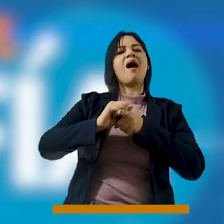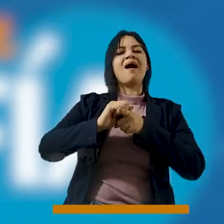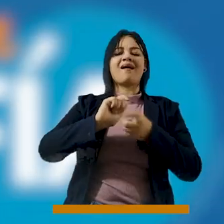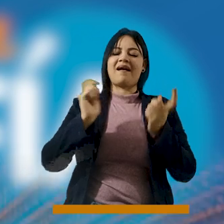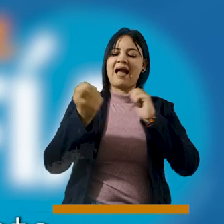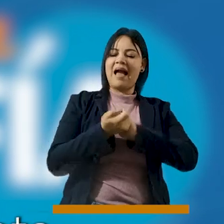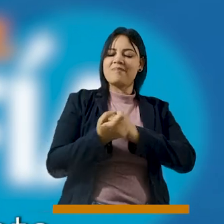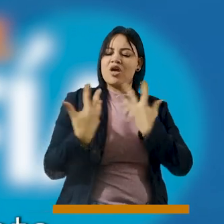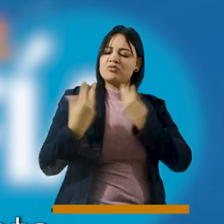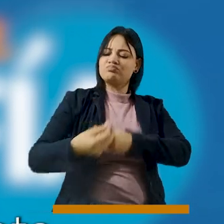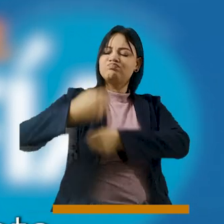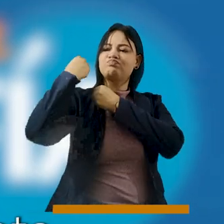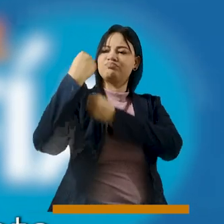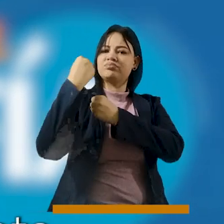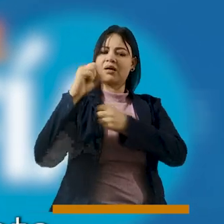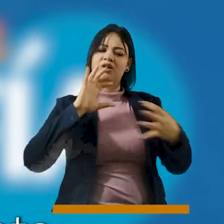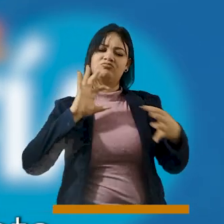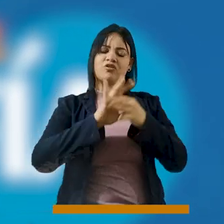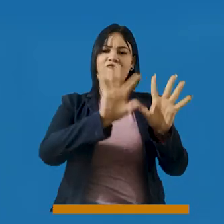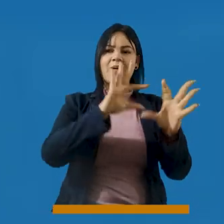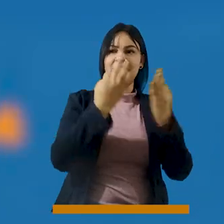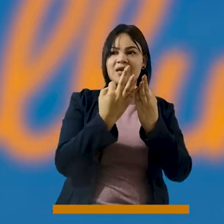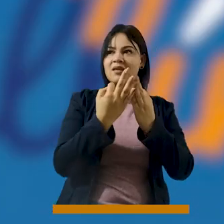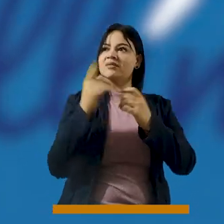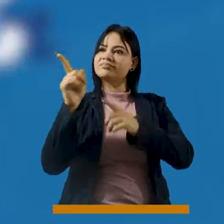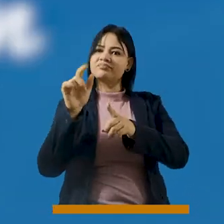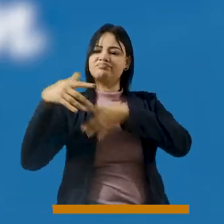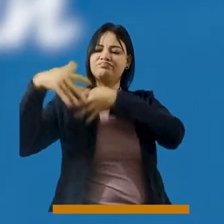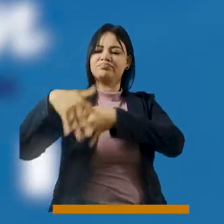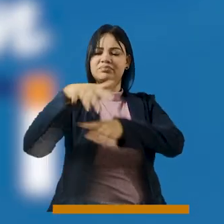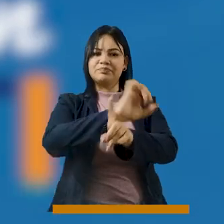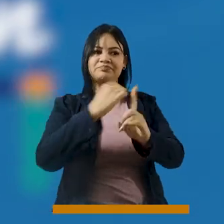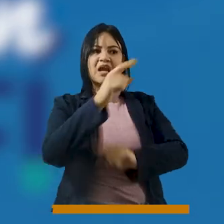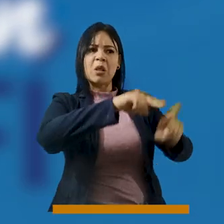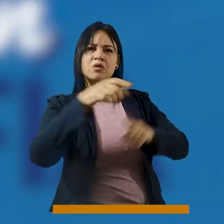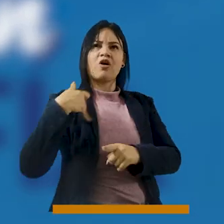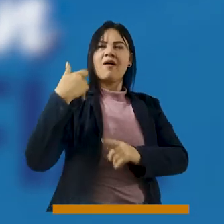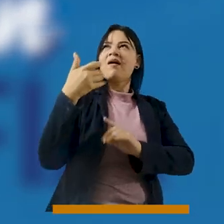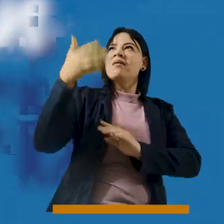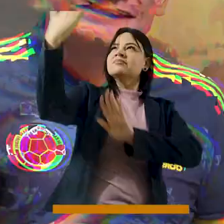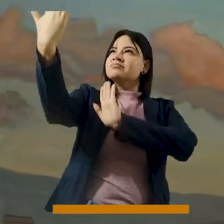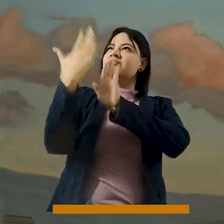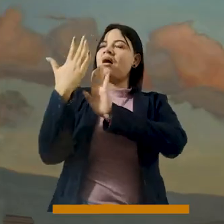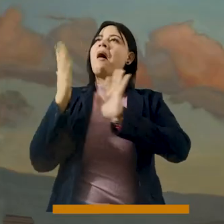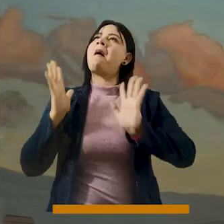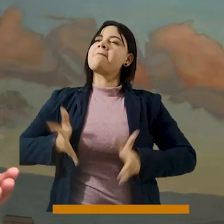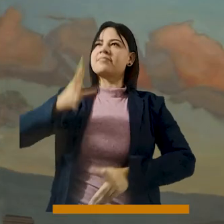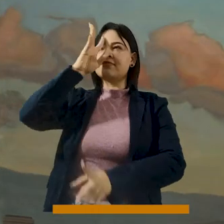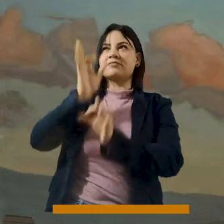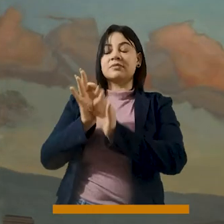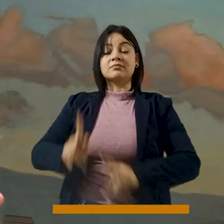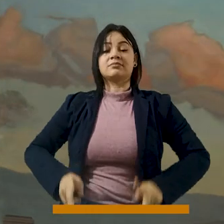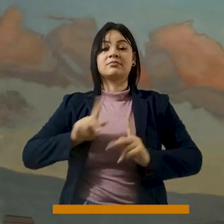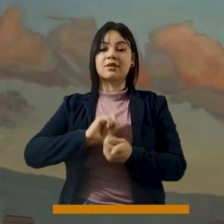un movimiento unión familia, un movimiento político-social, donde varios jóvenes, después de haber tenido experiencias de Dios y saber que desde la fe se puede